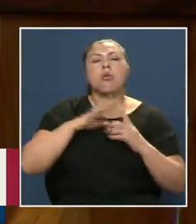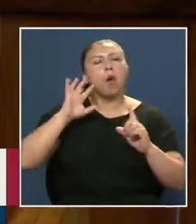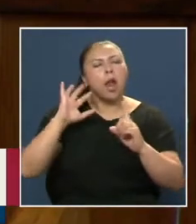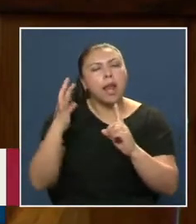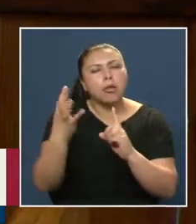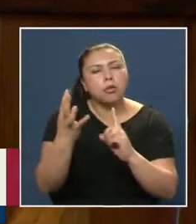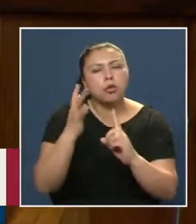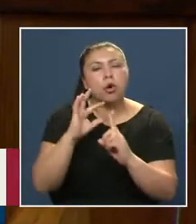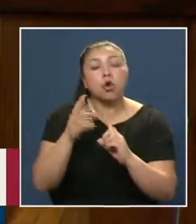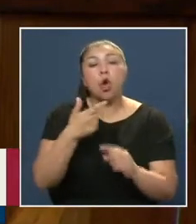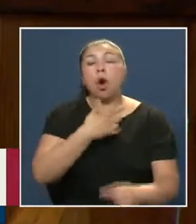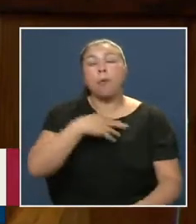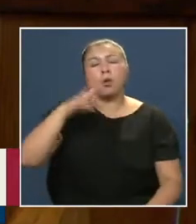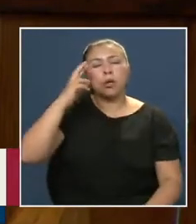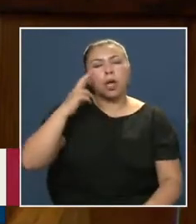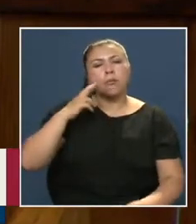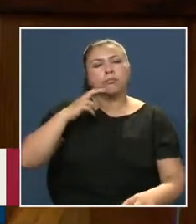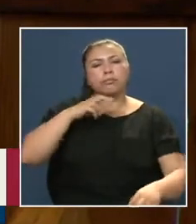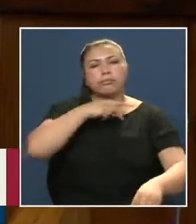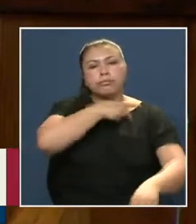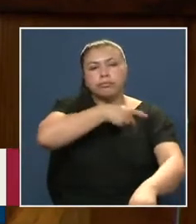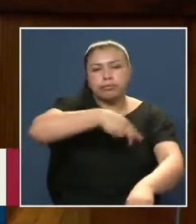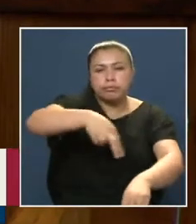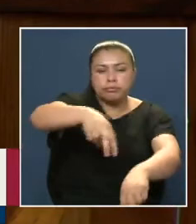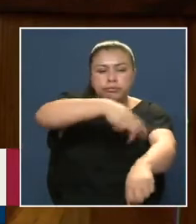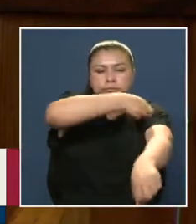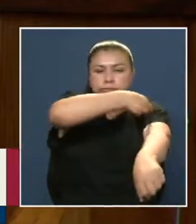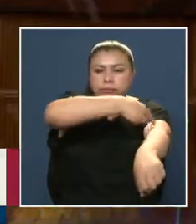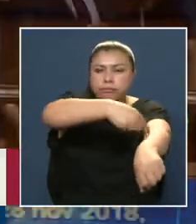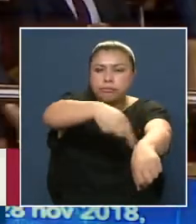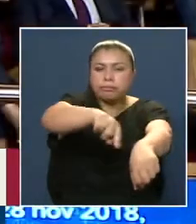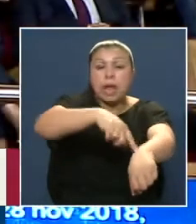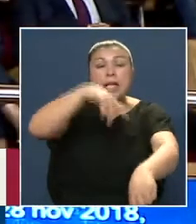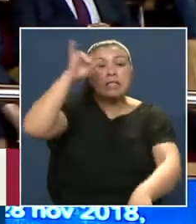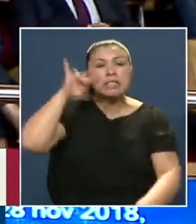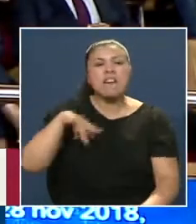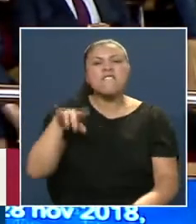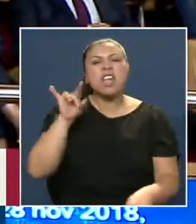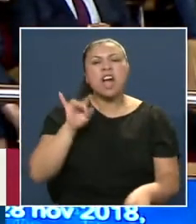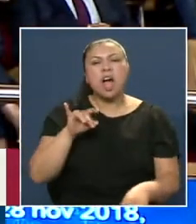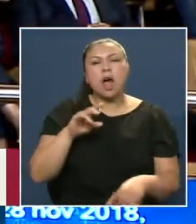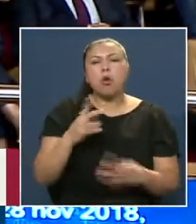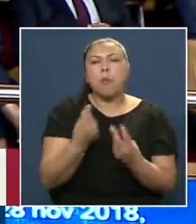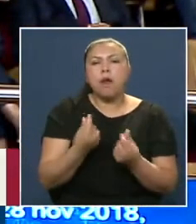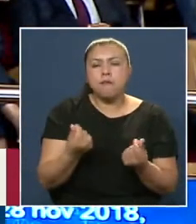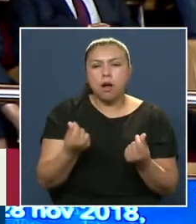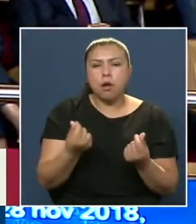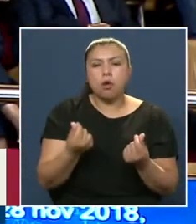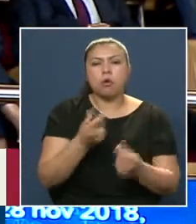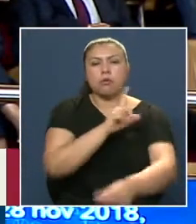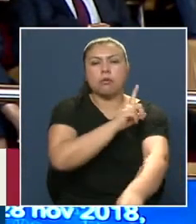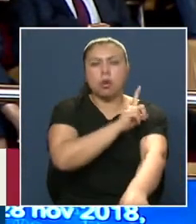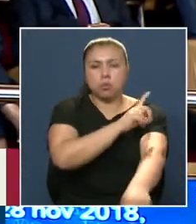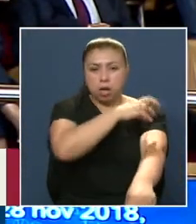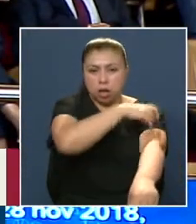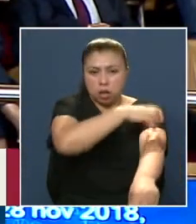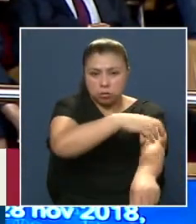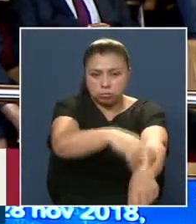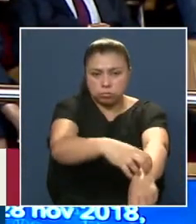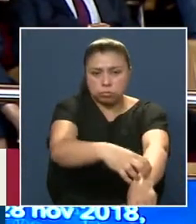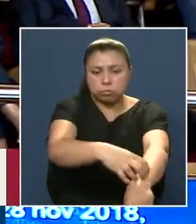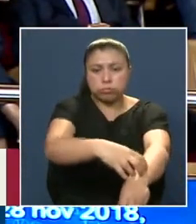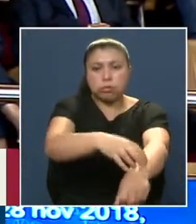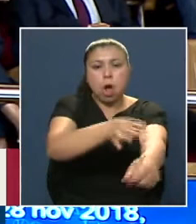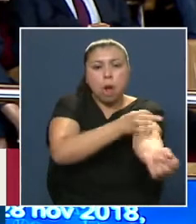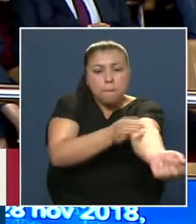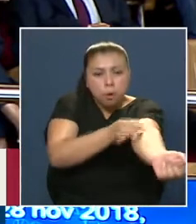Porque recorrió Tantas veces Nuestra patria Sabía el valor De los territorios Locales En aquel tiempo Provincias